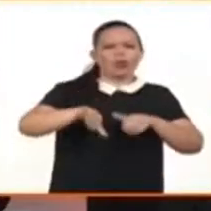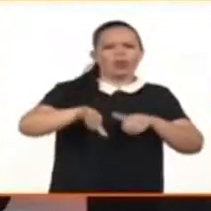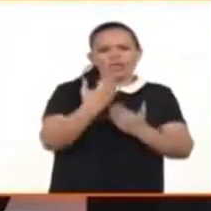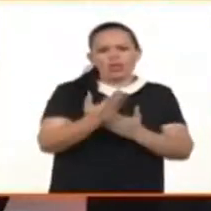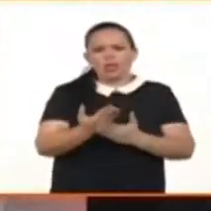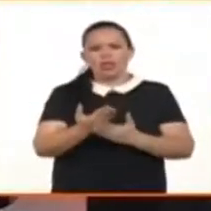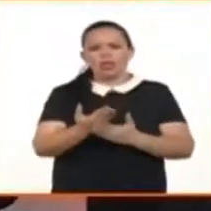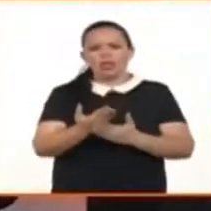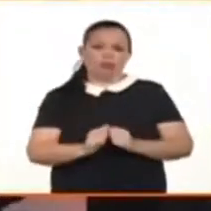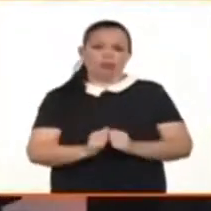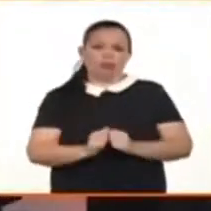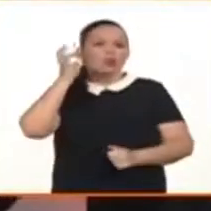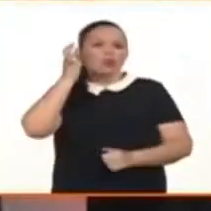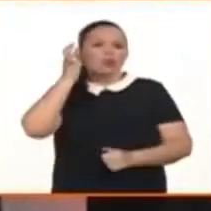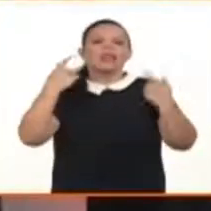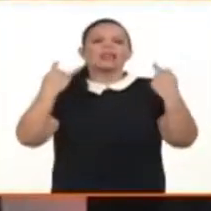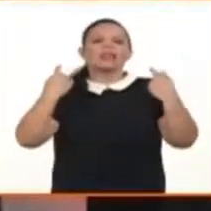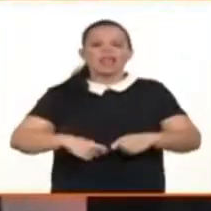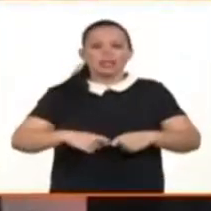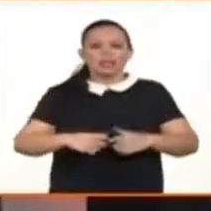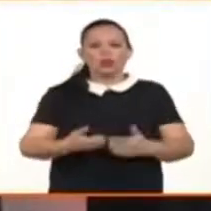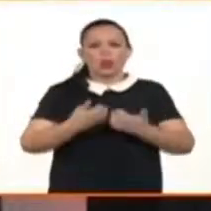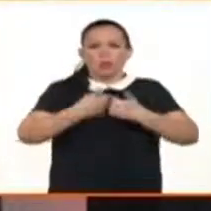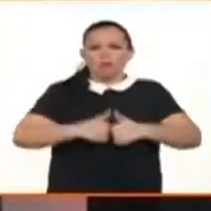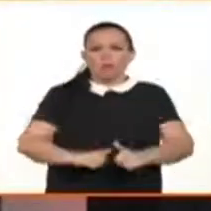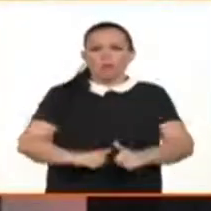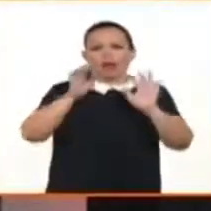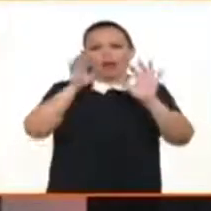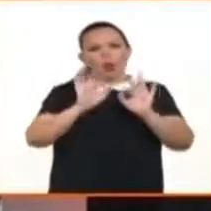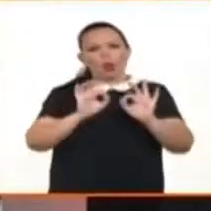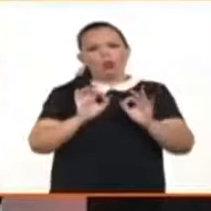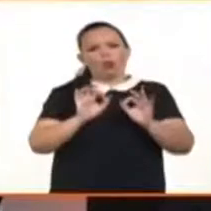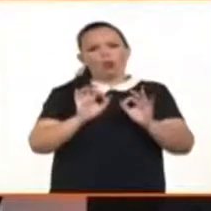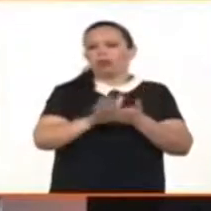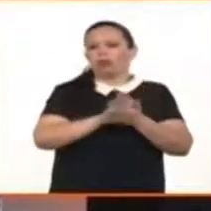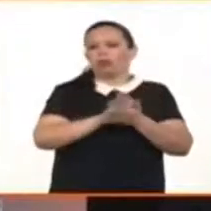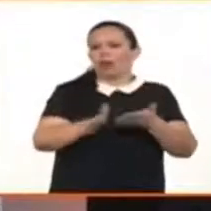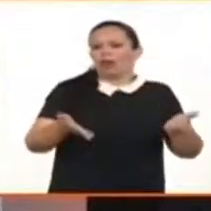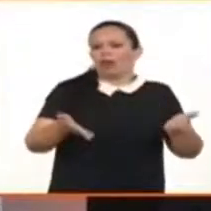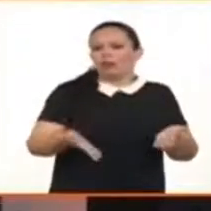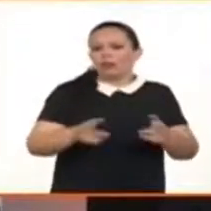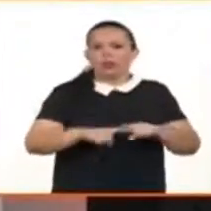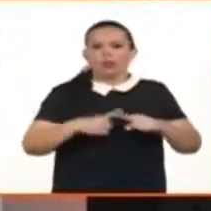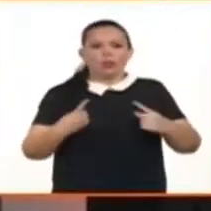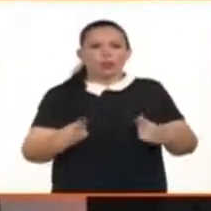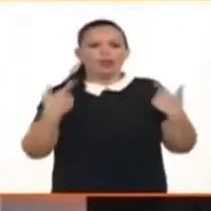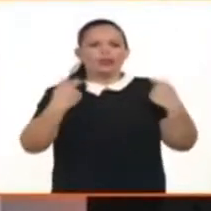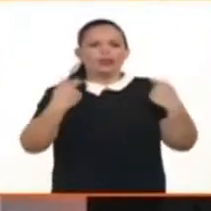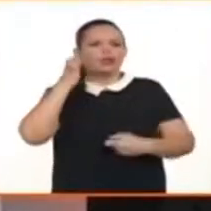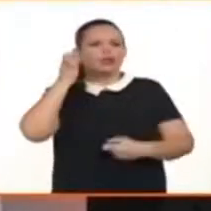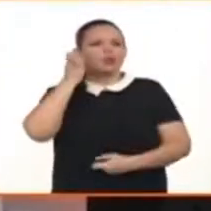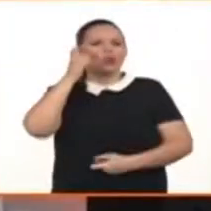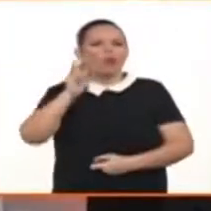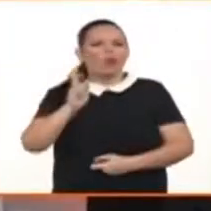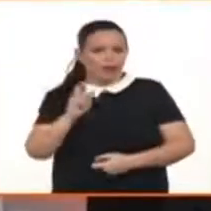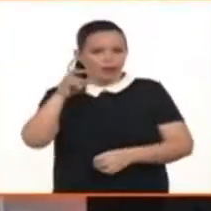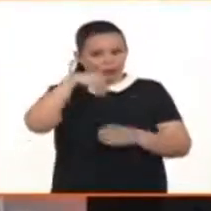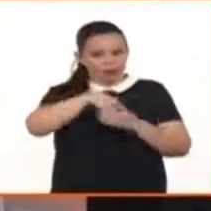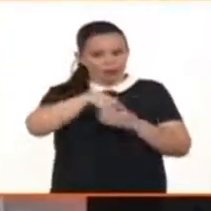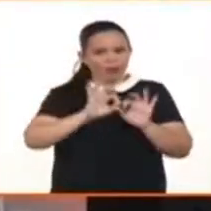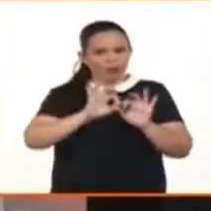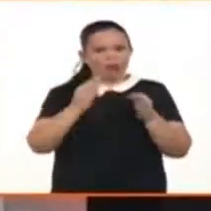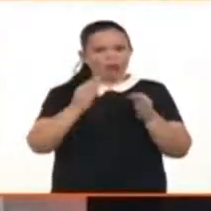cuerpos, porque aquí lo estamos viendo, los derechos de las personas en general y de las mujeres en particular en el ámbito familiar.